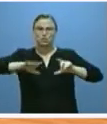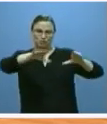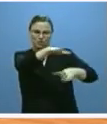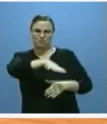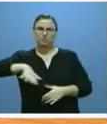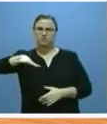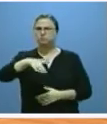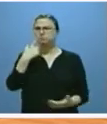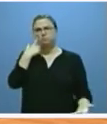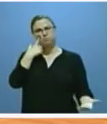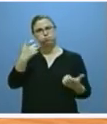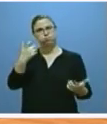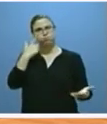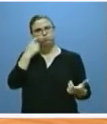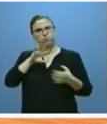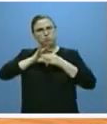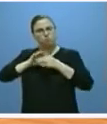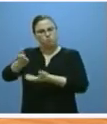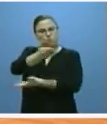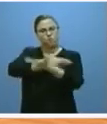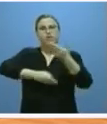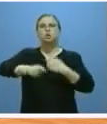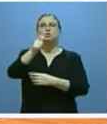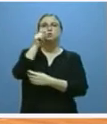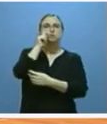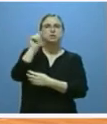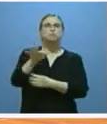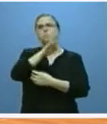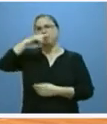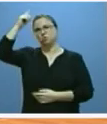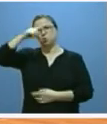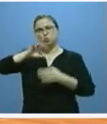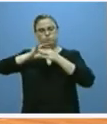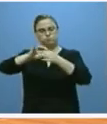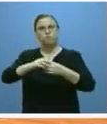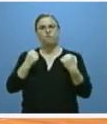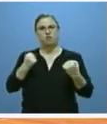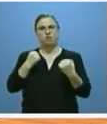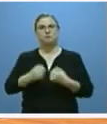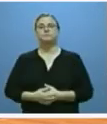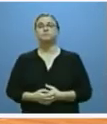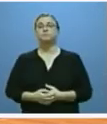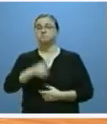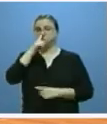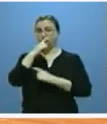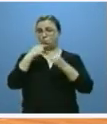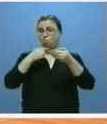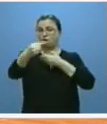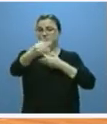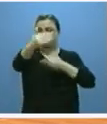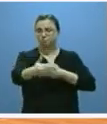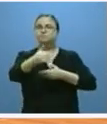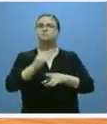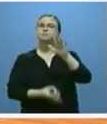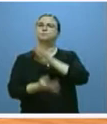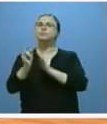es evidente que hay unas grandes sinergias entre el turismo y la cultura. Por ello, en el plazo de un año elaboraremos un